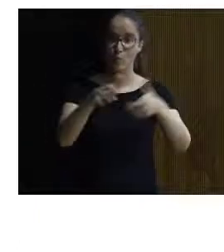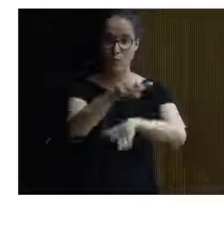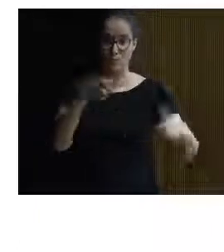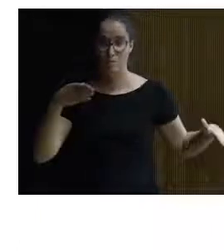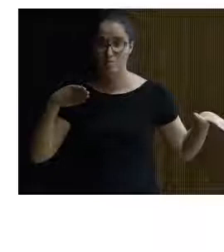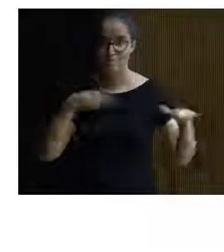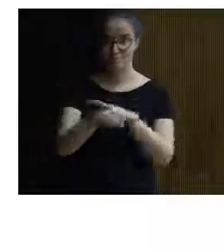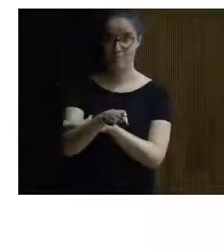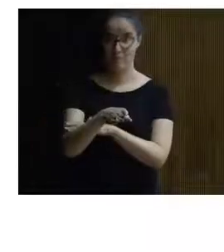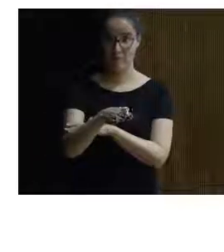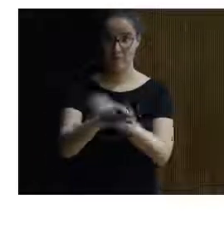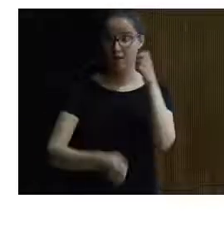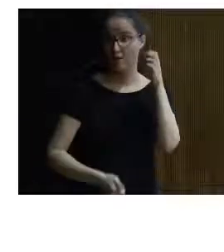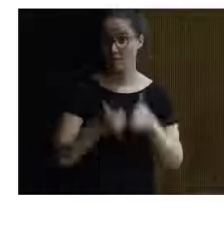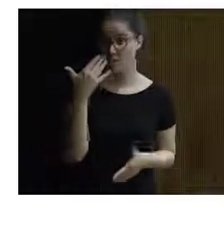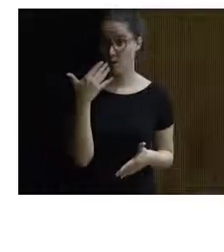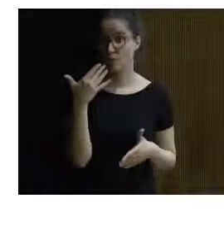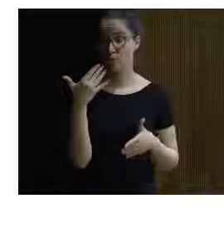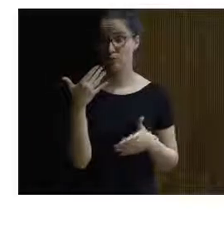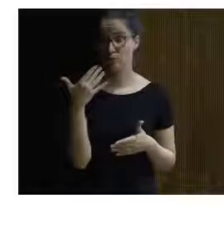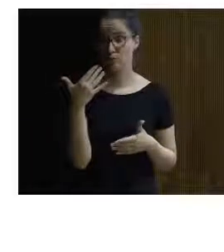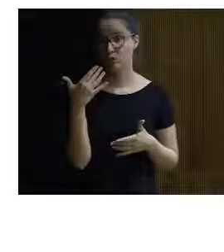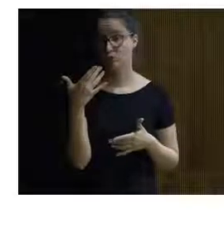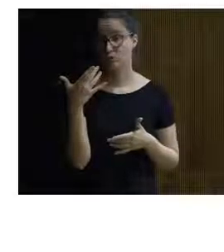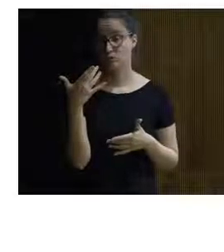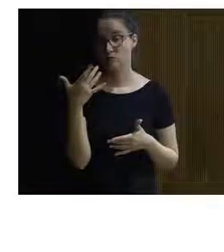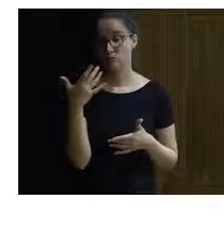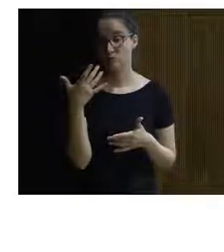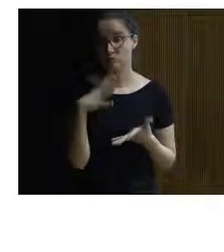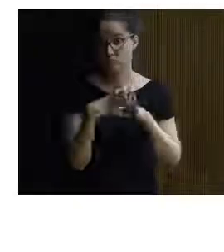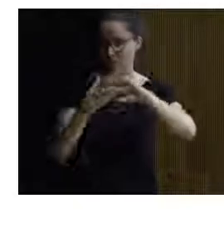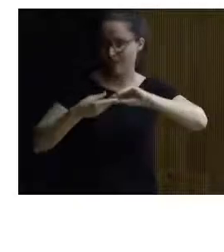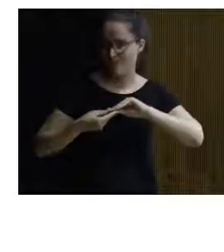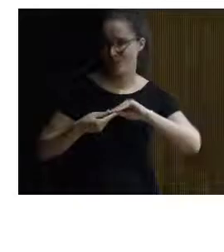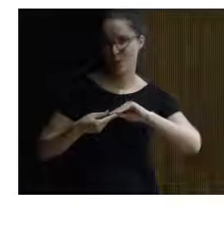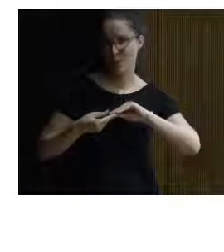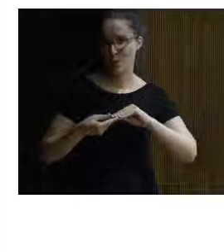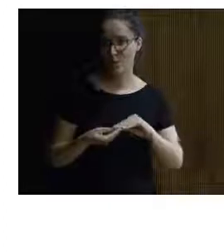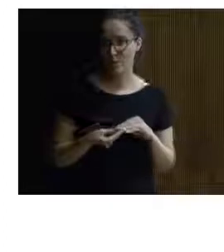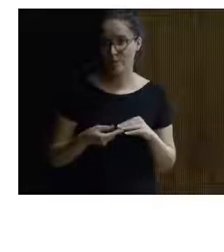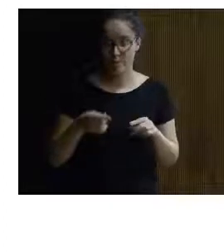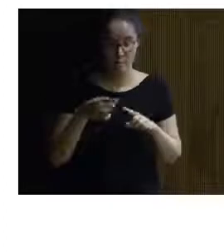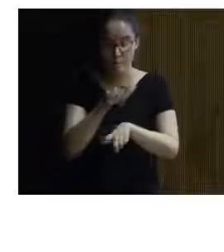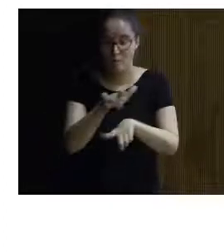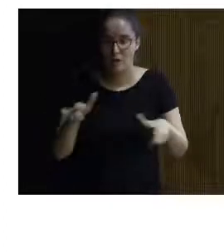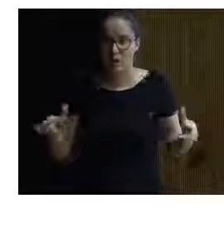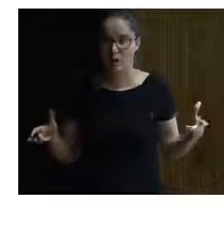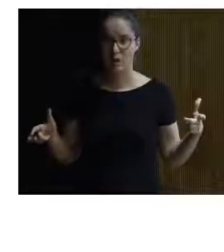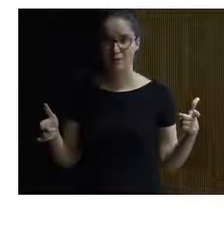entran en el edificio están perfectamente adecuados para personas con